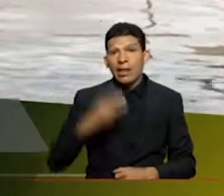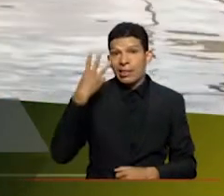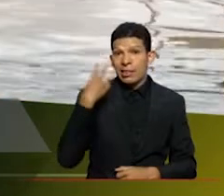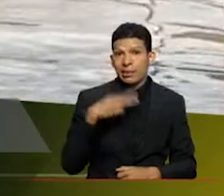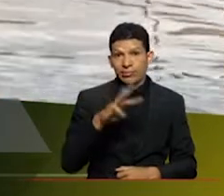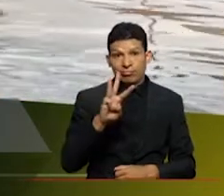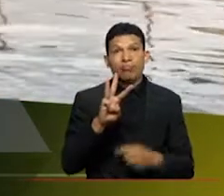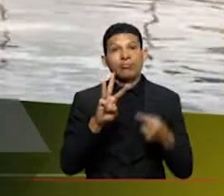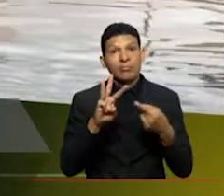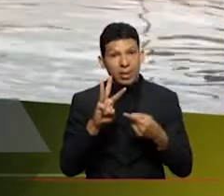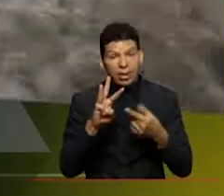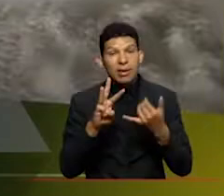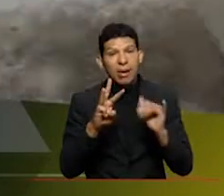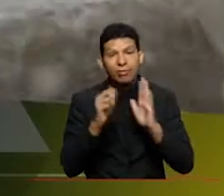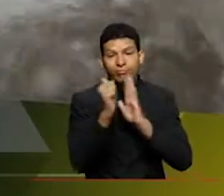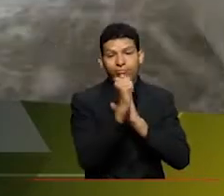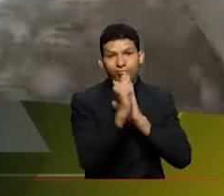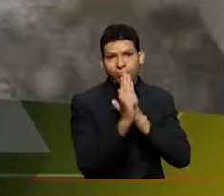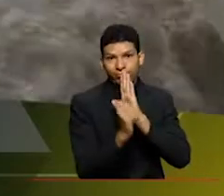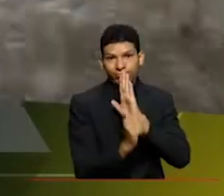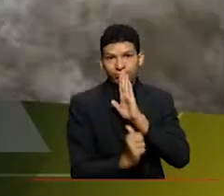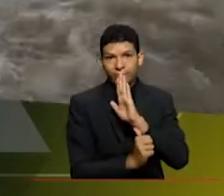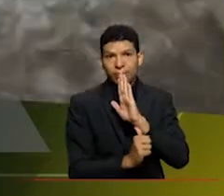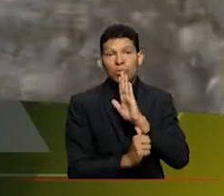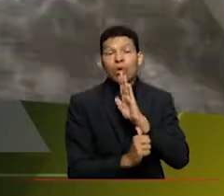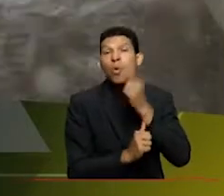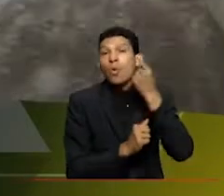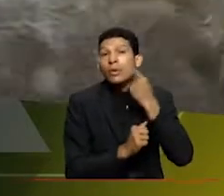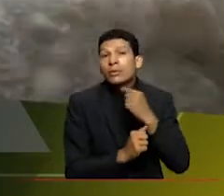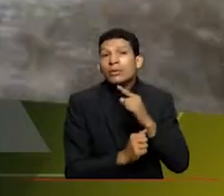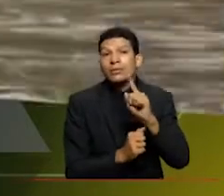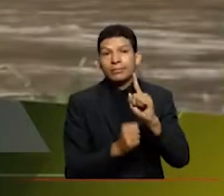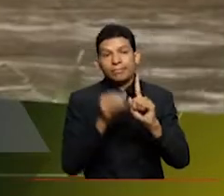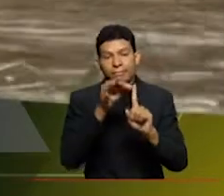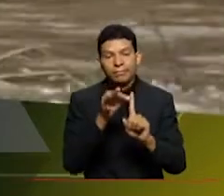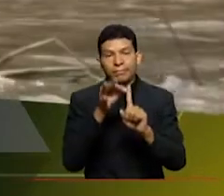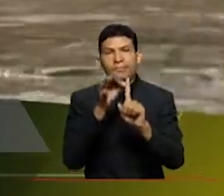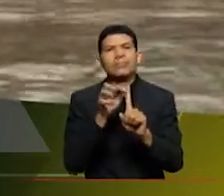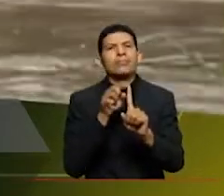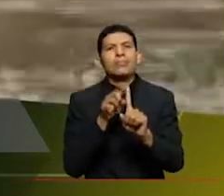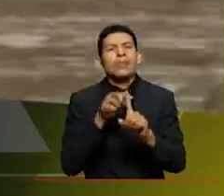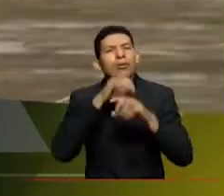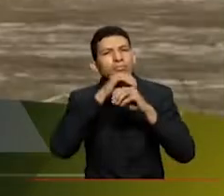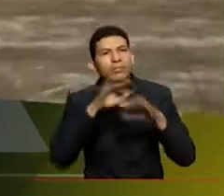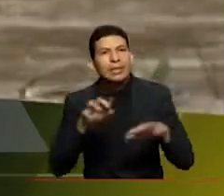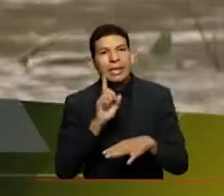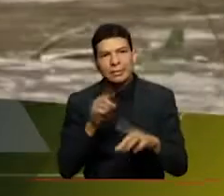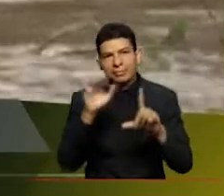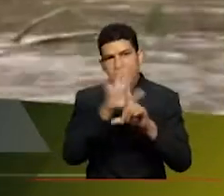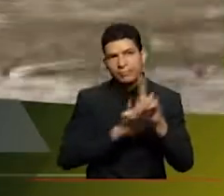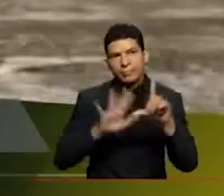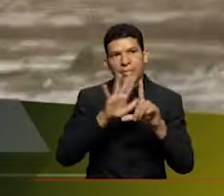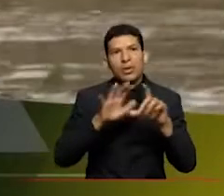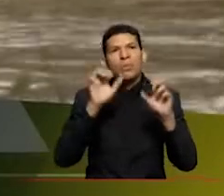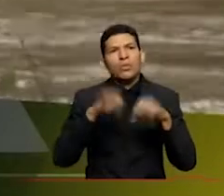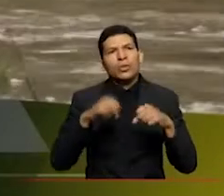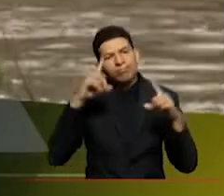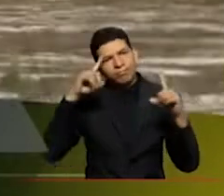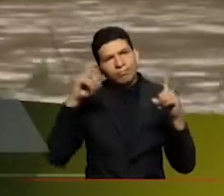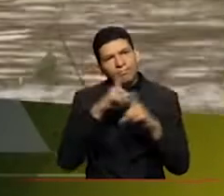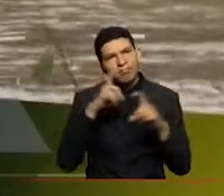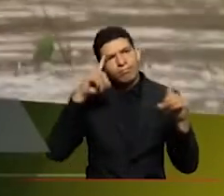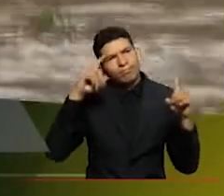programación y entonces entendemos que en uno de esos días se le ha apartado un espacio para dar a conocer este documental y para reflexionar